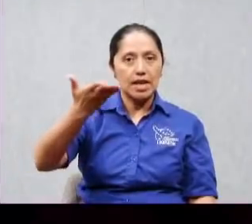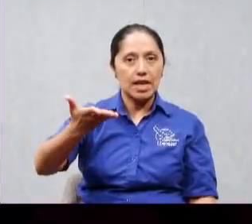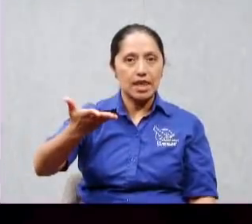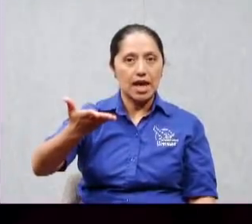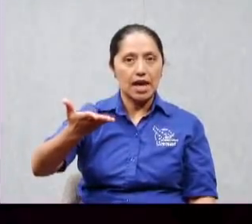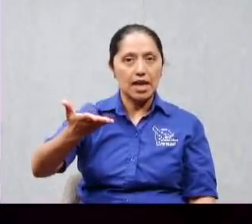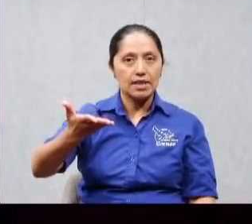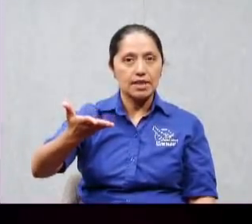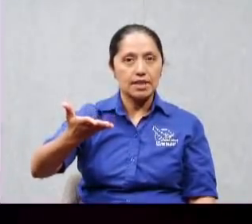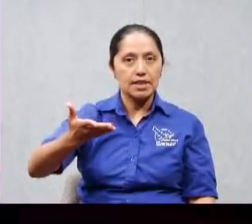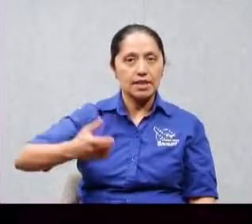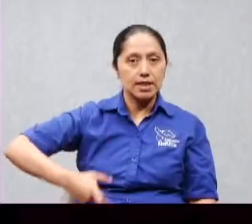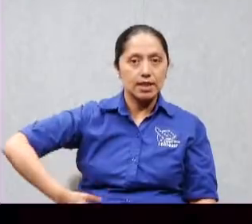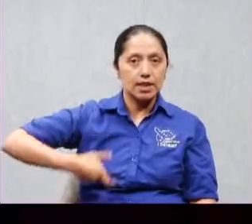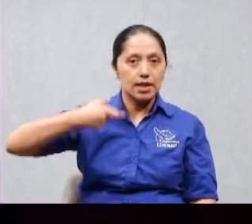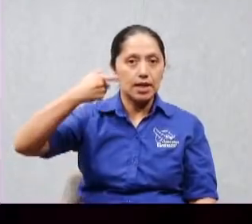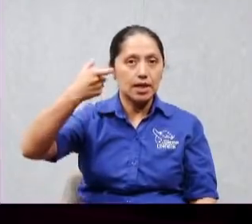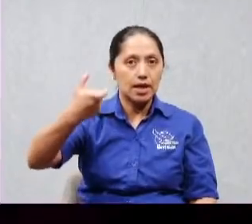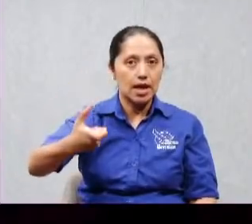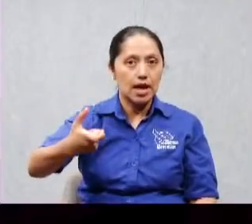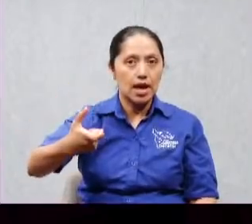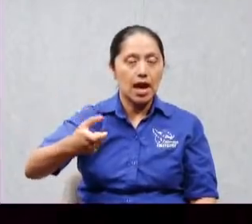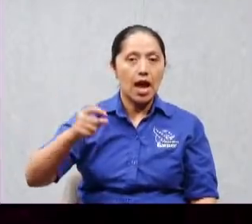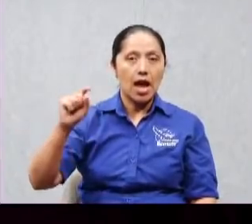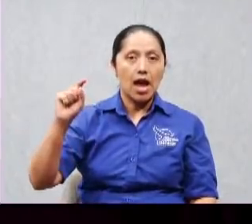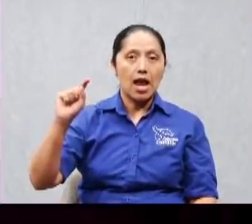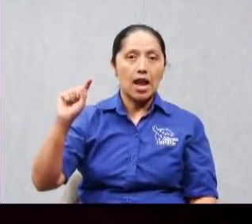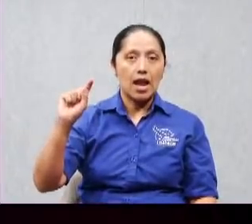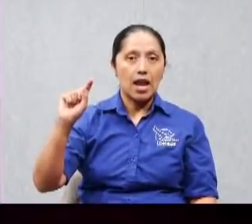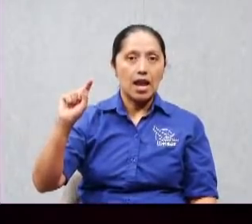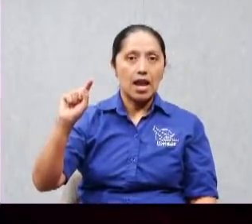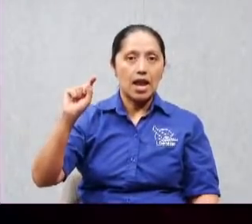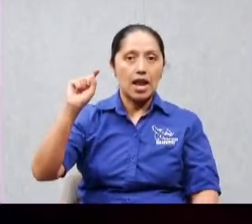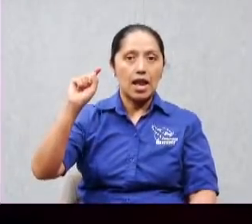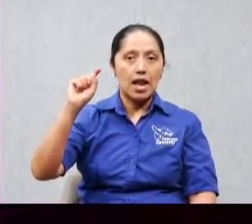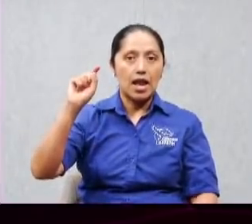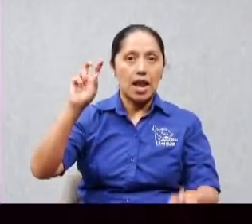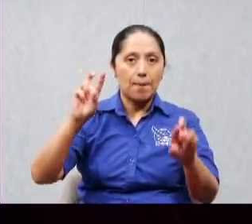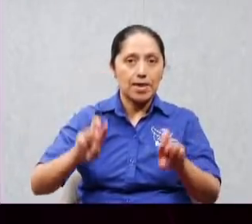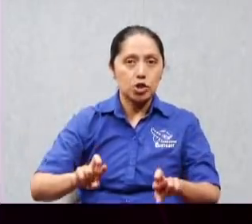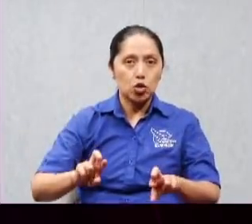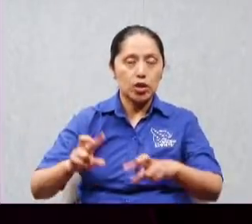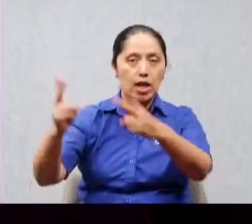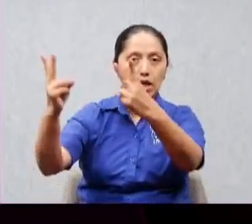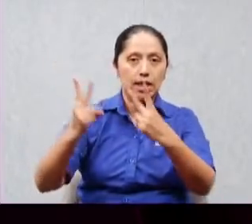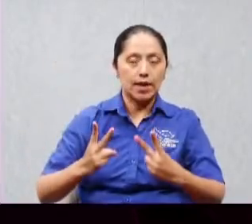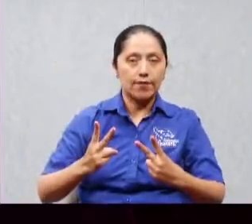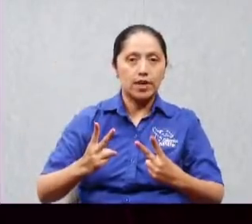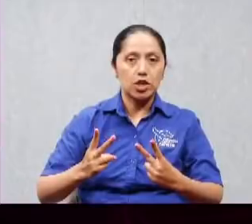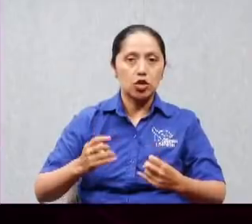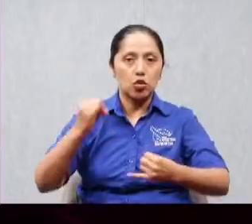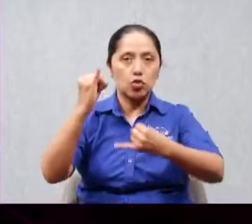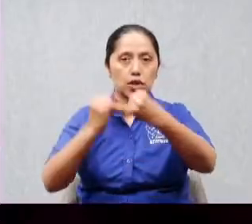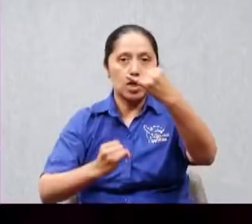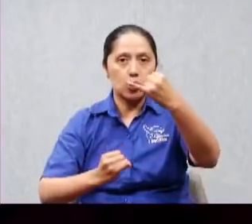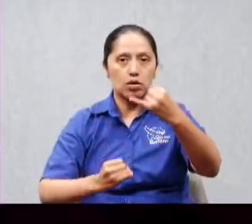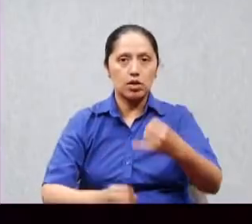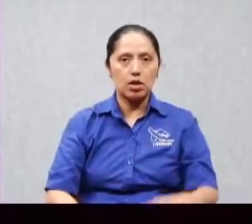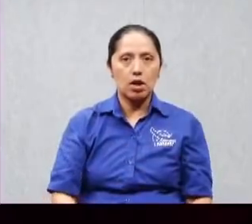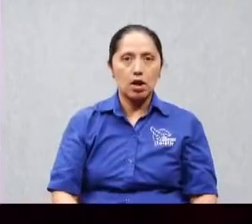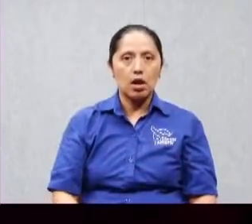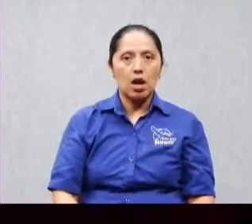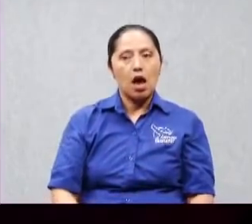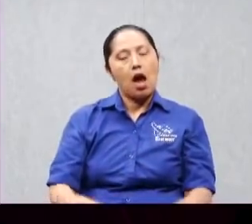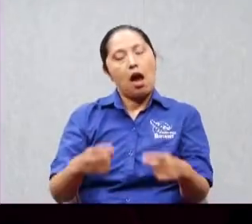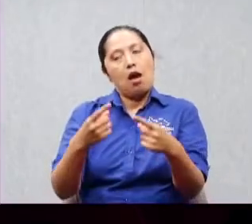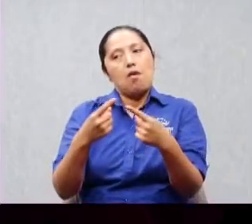pagues primero al último que vino pero se acaba de venir si pero si los guantes se estaba